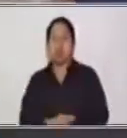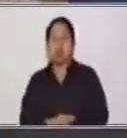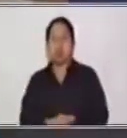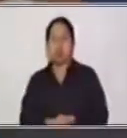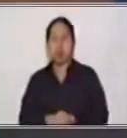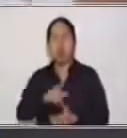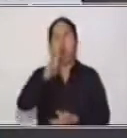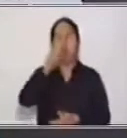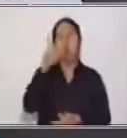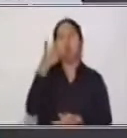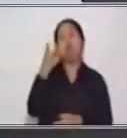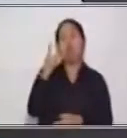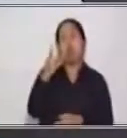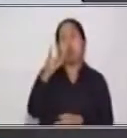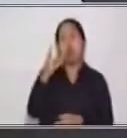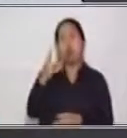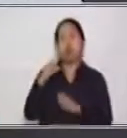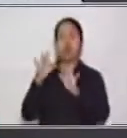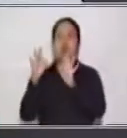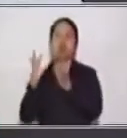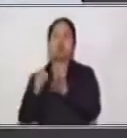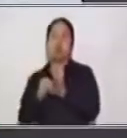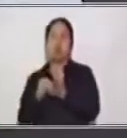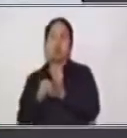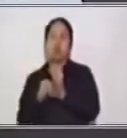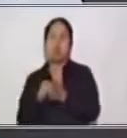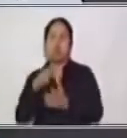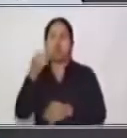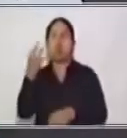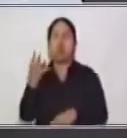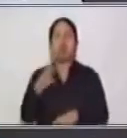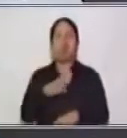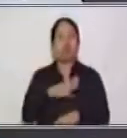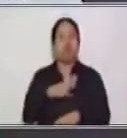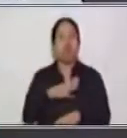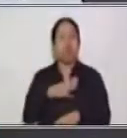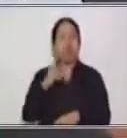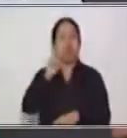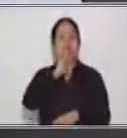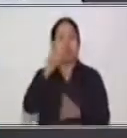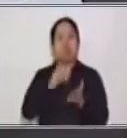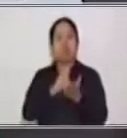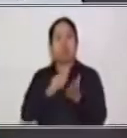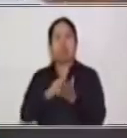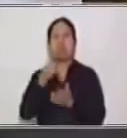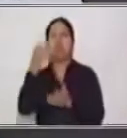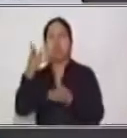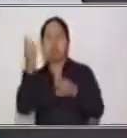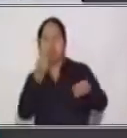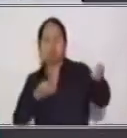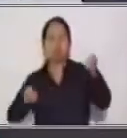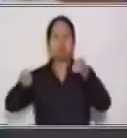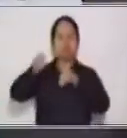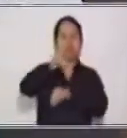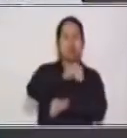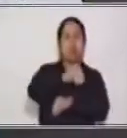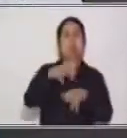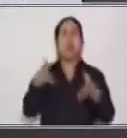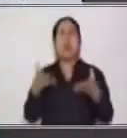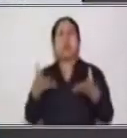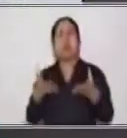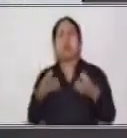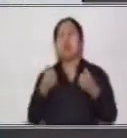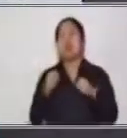dólar vale 8 quetzales, cuando tenemos 100 quetzales, de cuántos dólares estamos hablando, pudimos hacer una